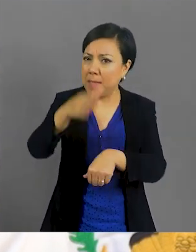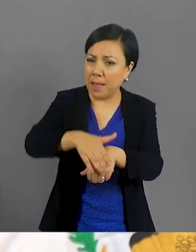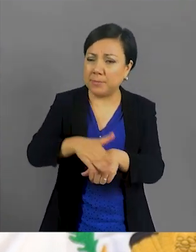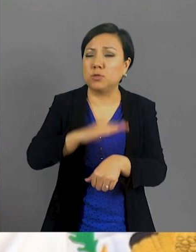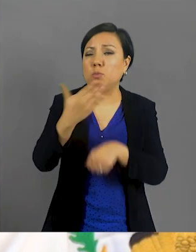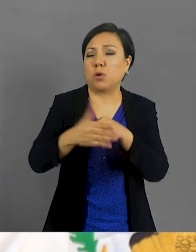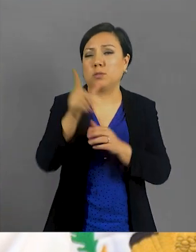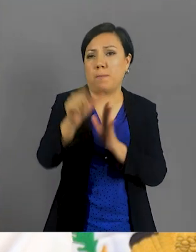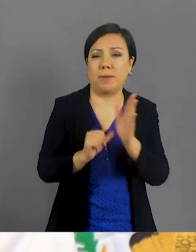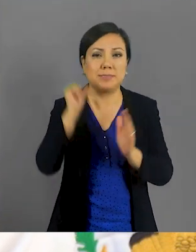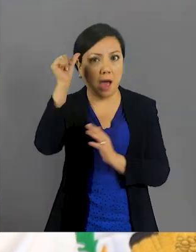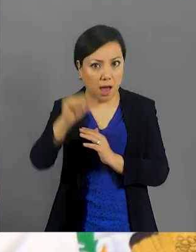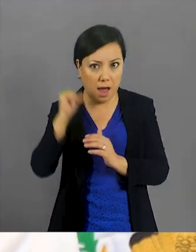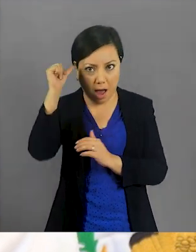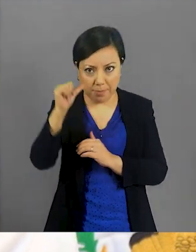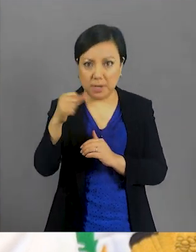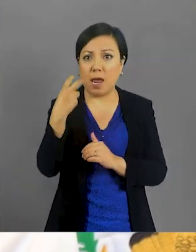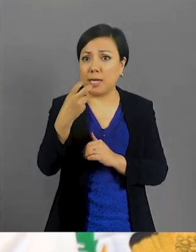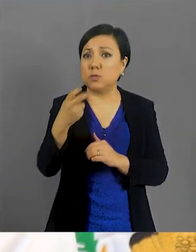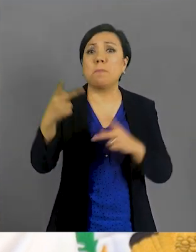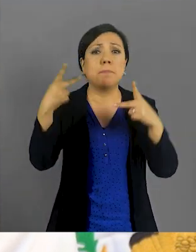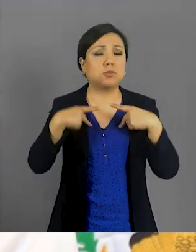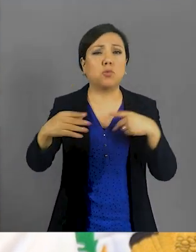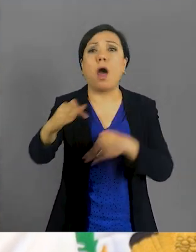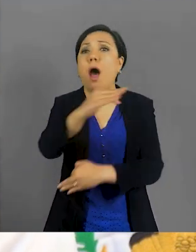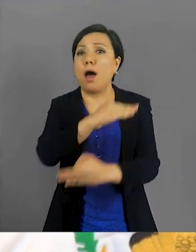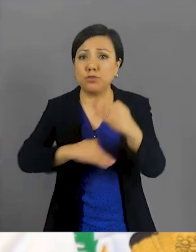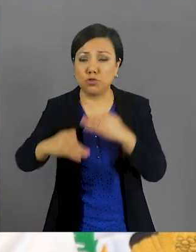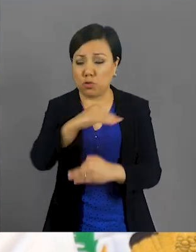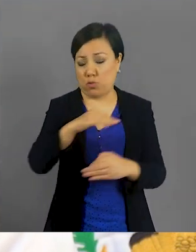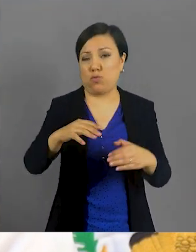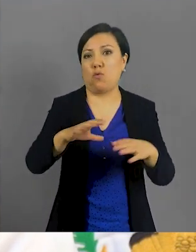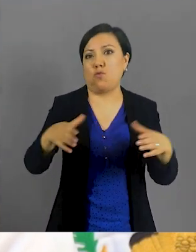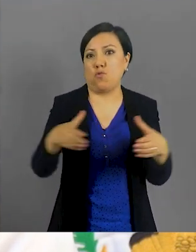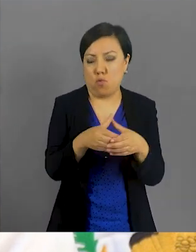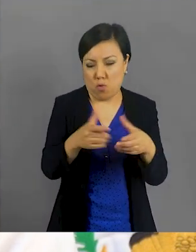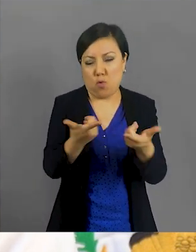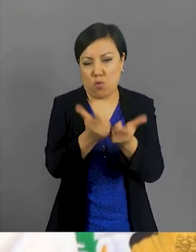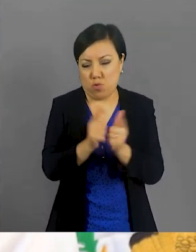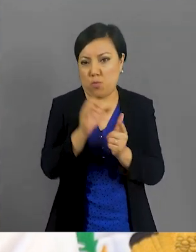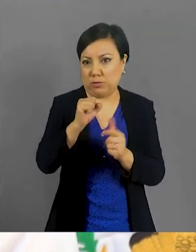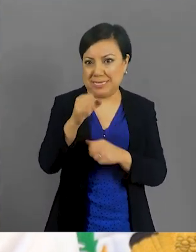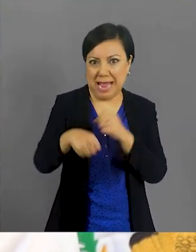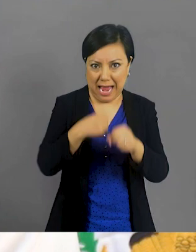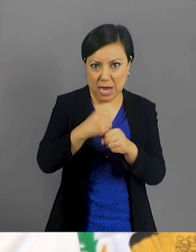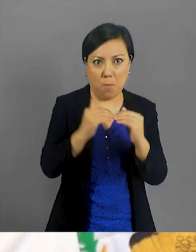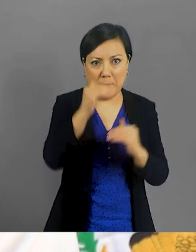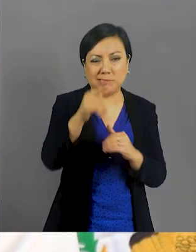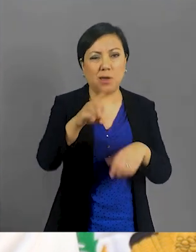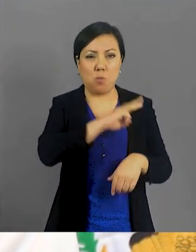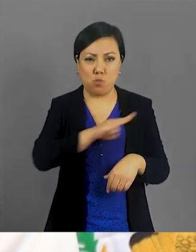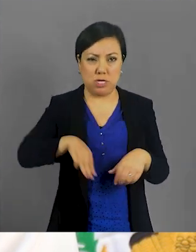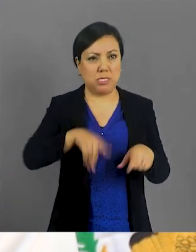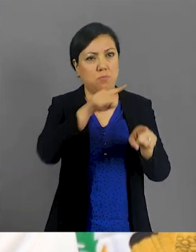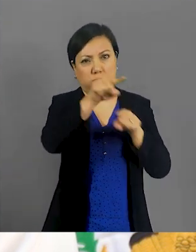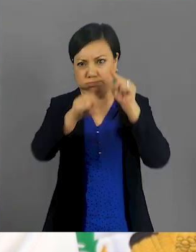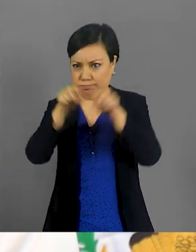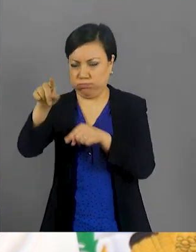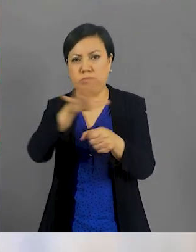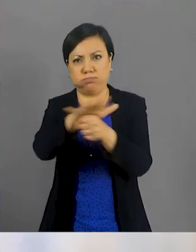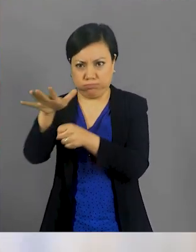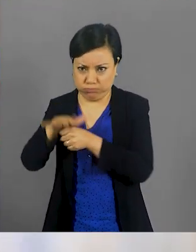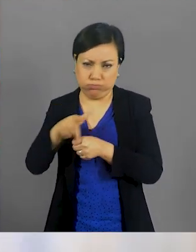Secretaría de Bienestar ha confirmado que a más tardar en el mes de abril aplicará la vacuna a todos los adultos mayores de 60 años de los municipios restantes.